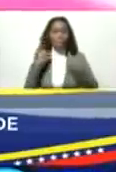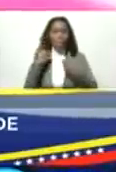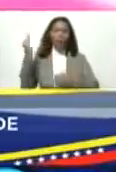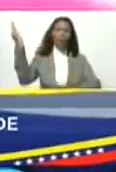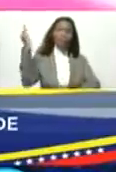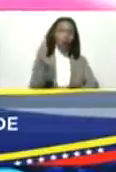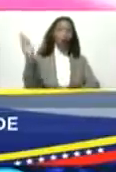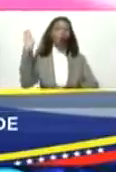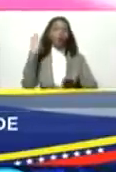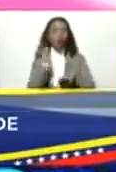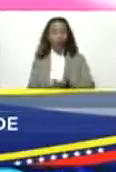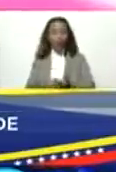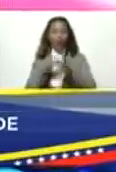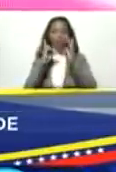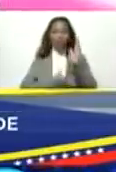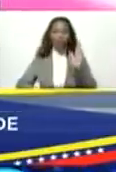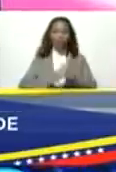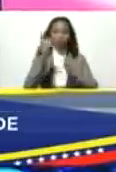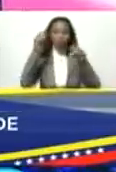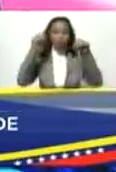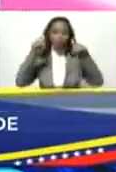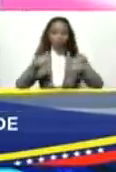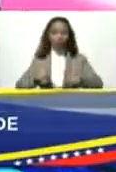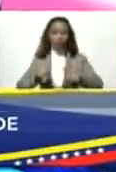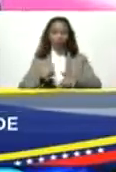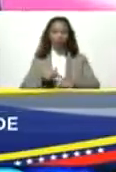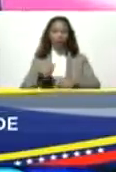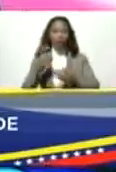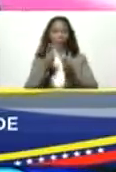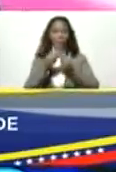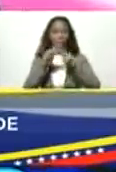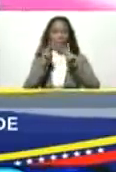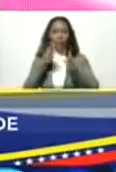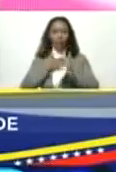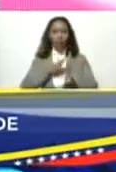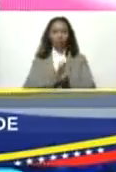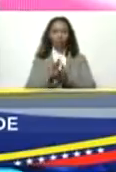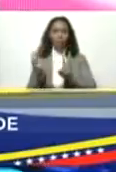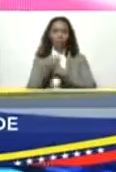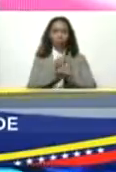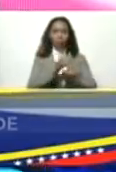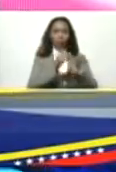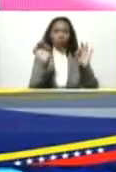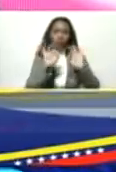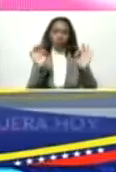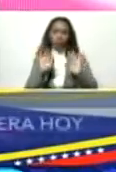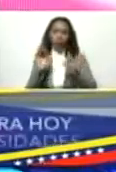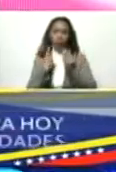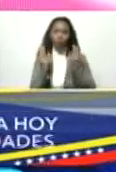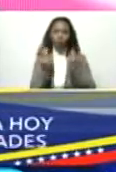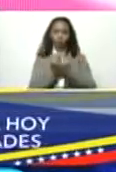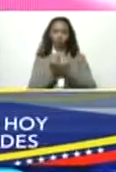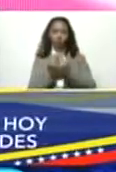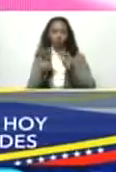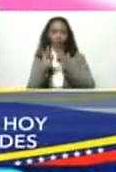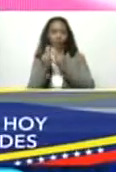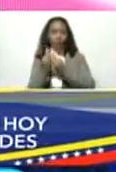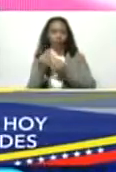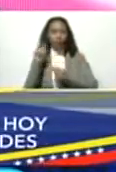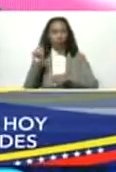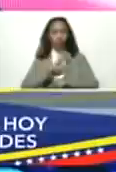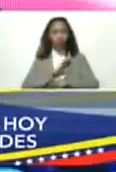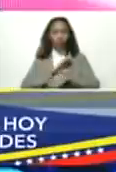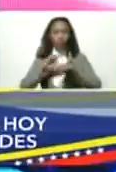regresar y desarrollarse aquí en paz sin discriminación al lado de sus familias y en su